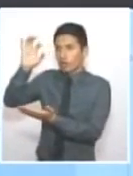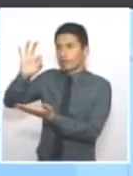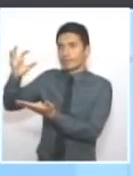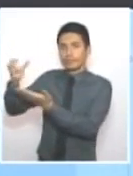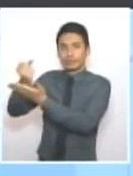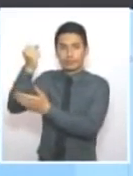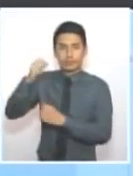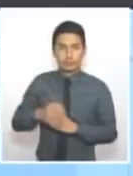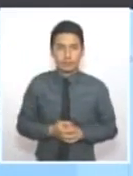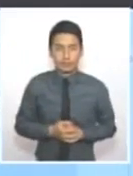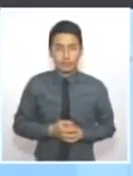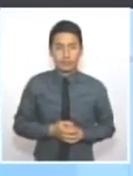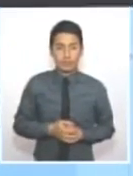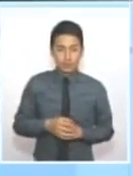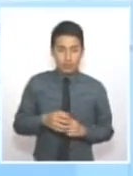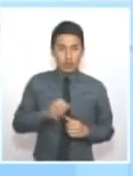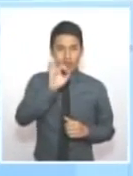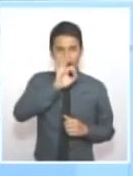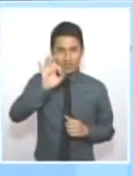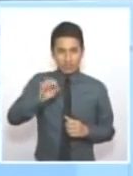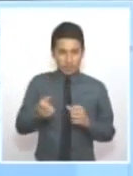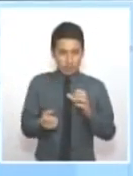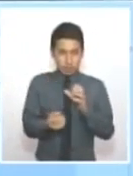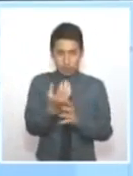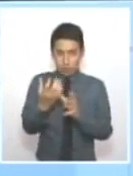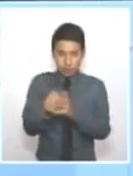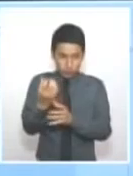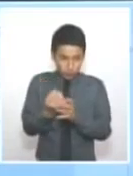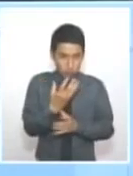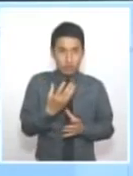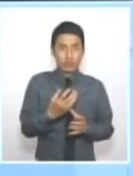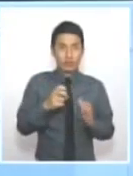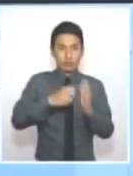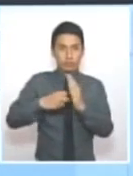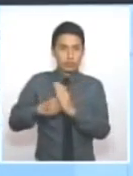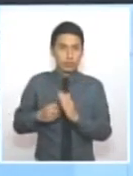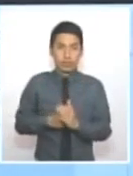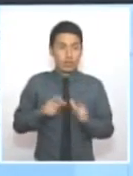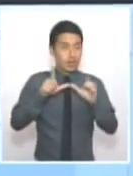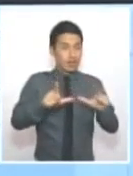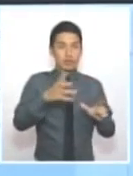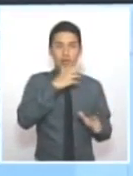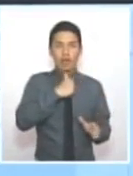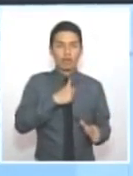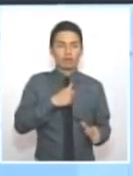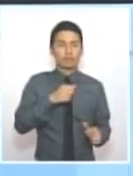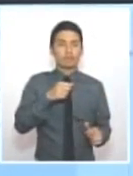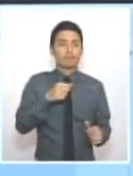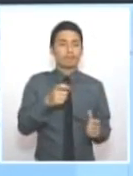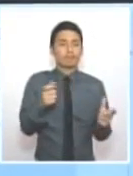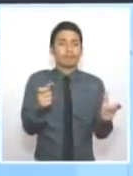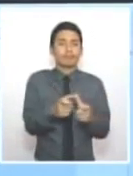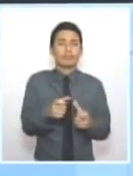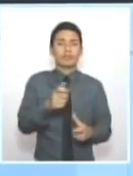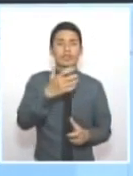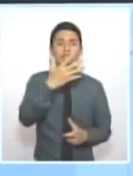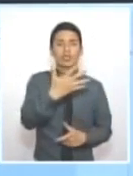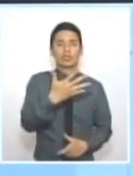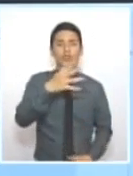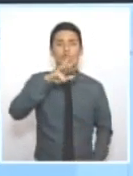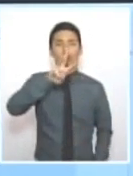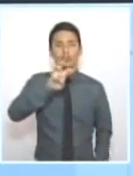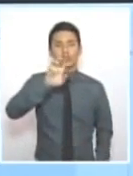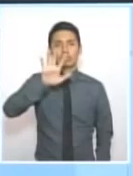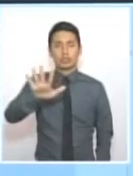minera sin título minero y que pagan regalías son tan solo quimientos ochenta y cinco.